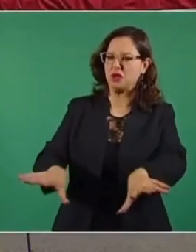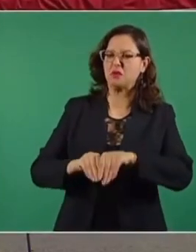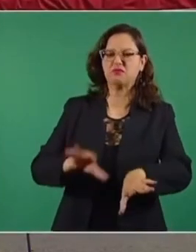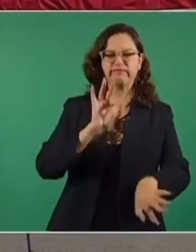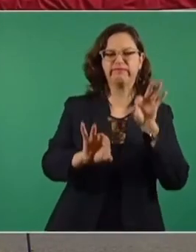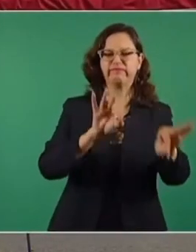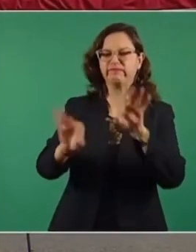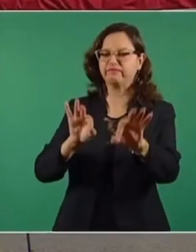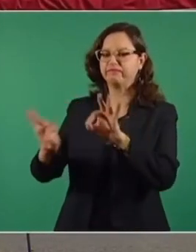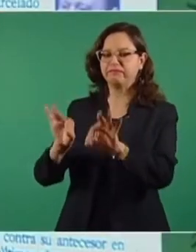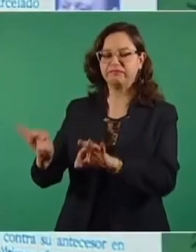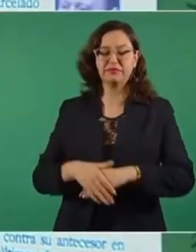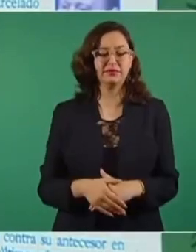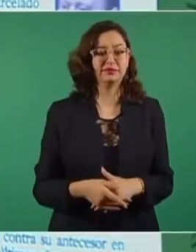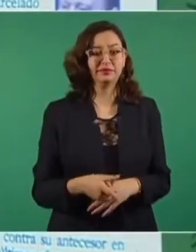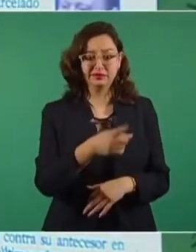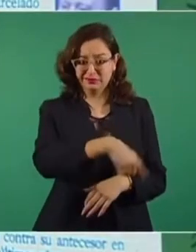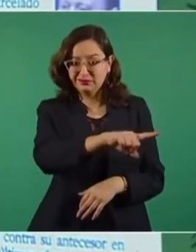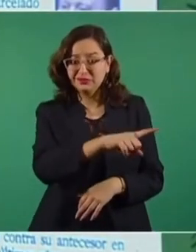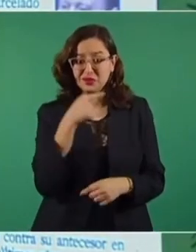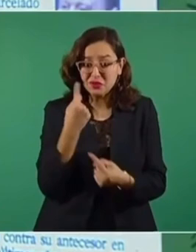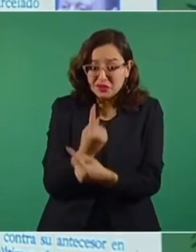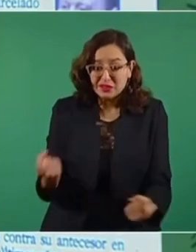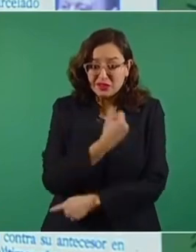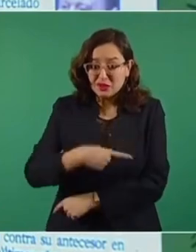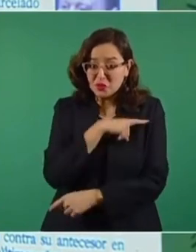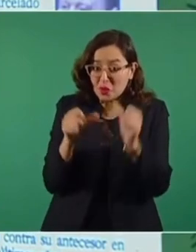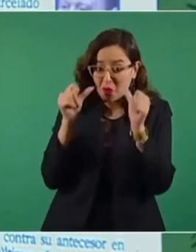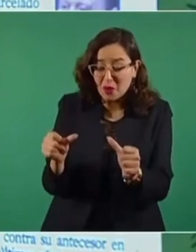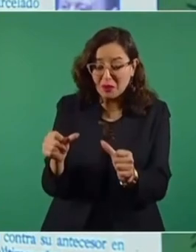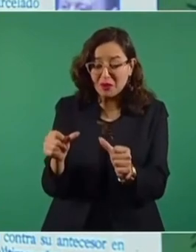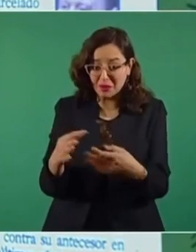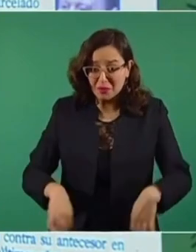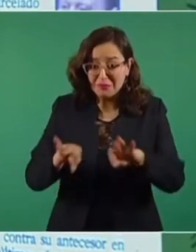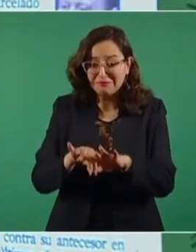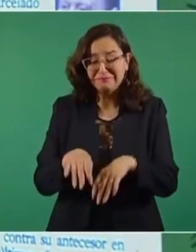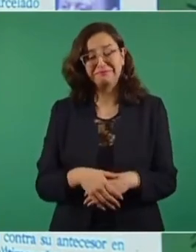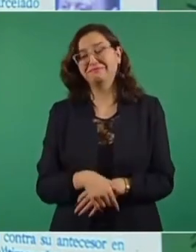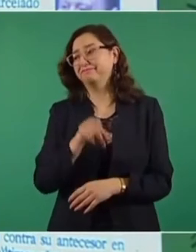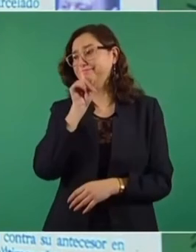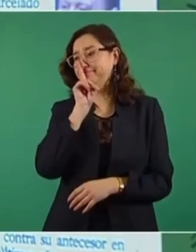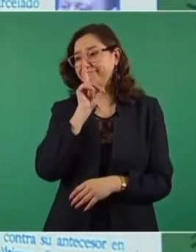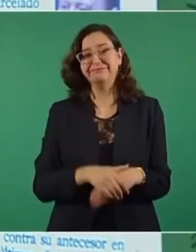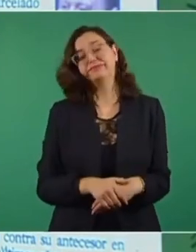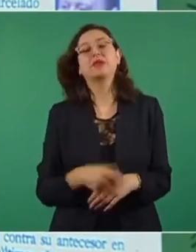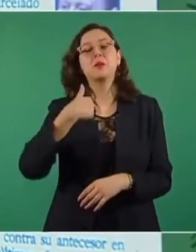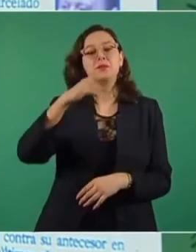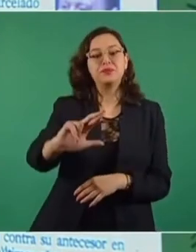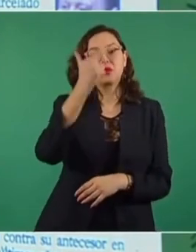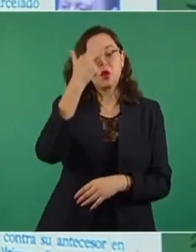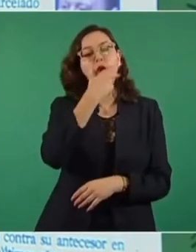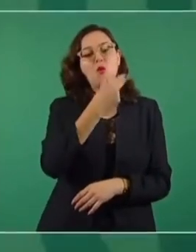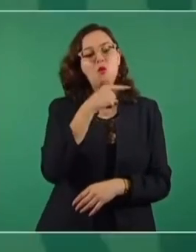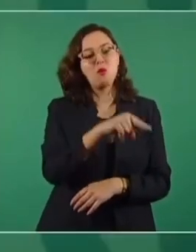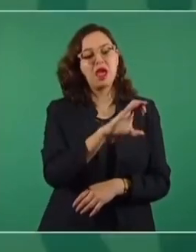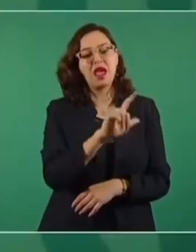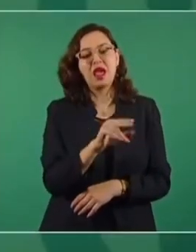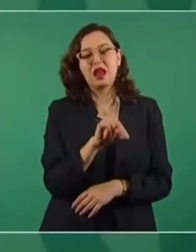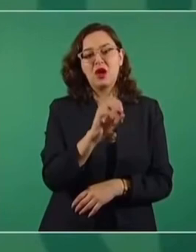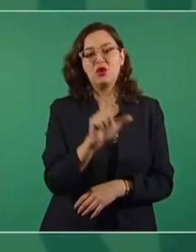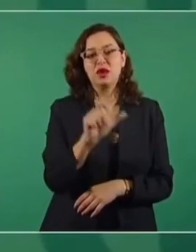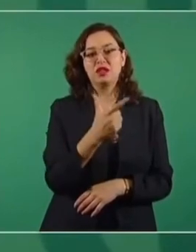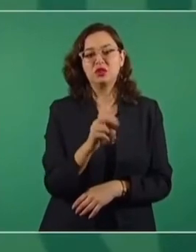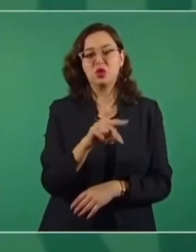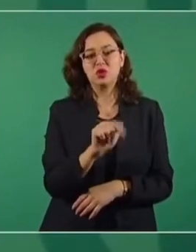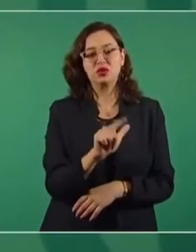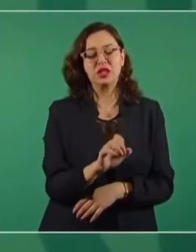pero no es porque les importe la salud de los niños, recuerdo a Claudio X. González, que decía que barbaridad a los niños, se quedan sin clases,